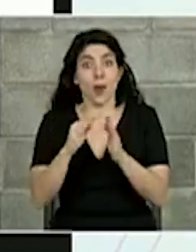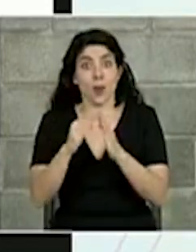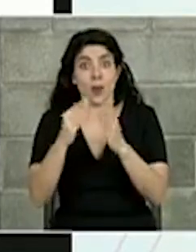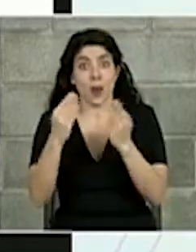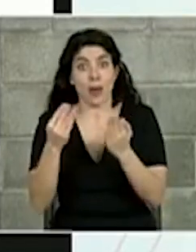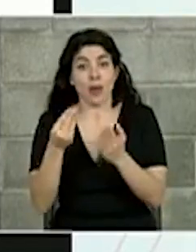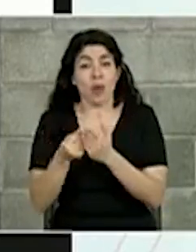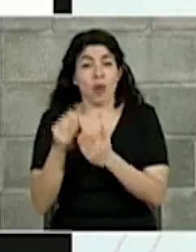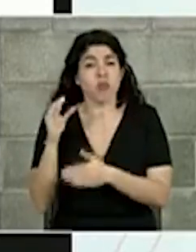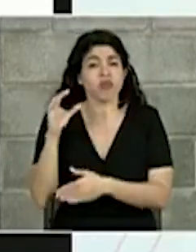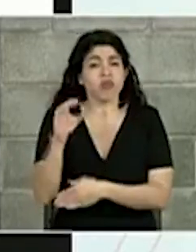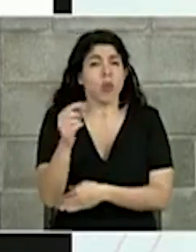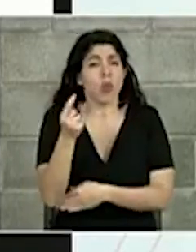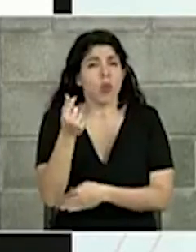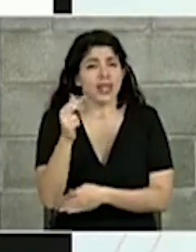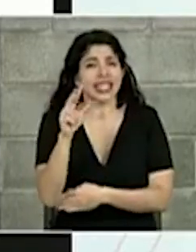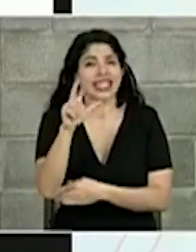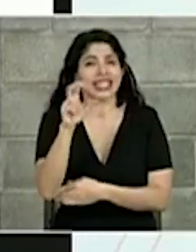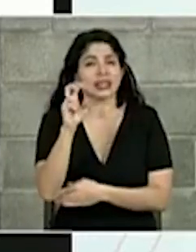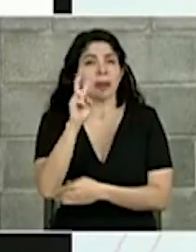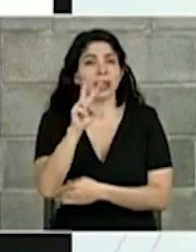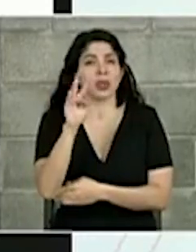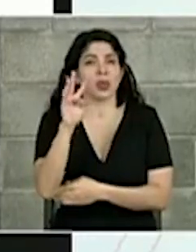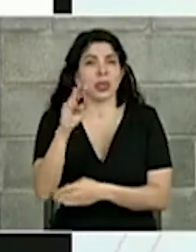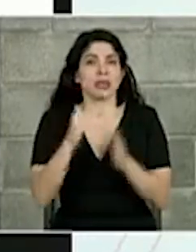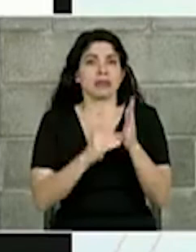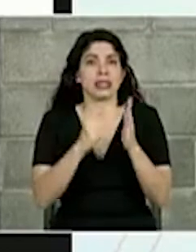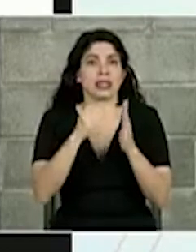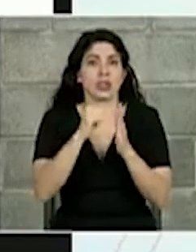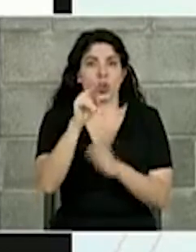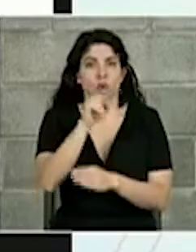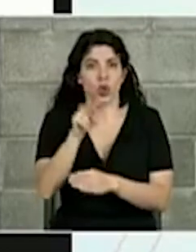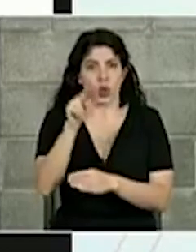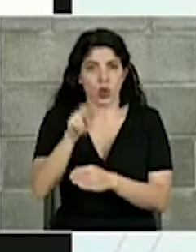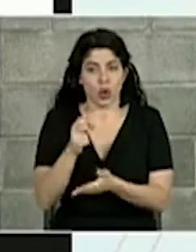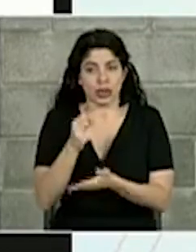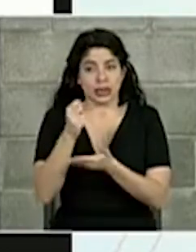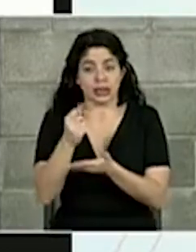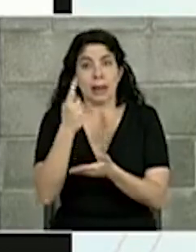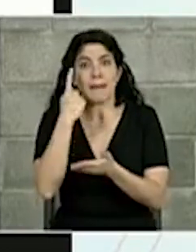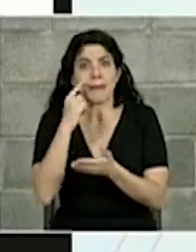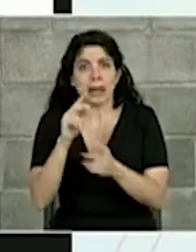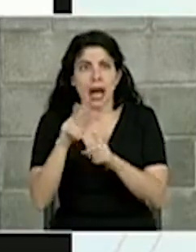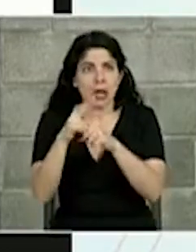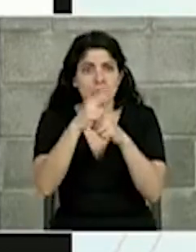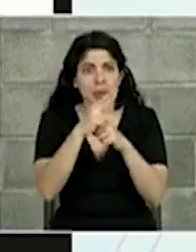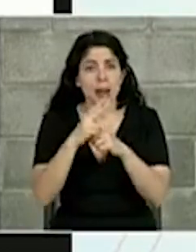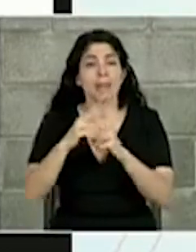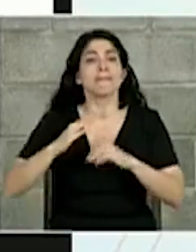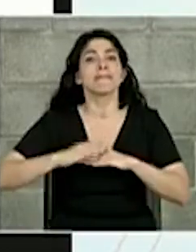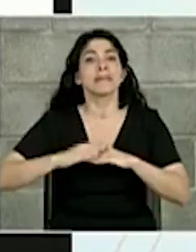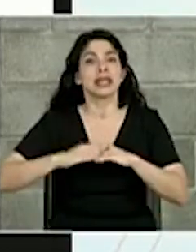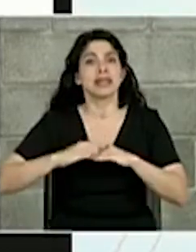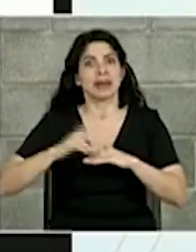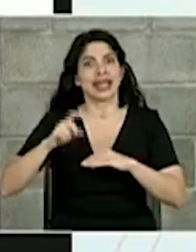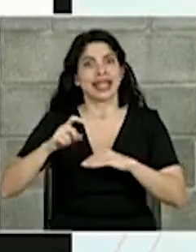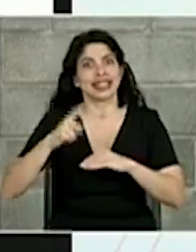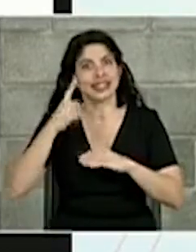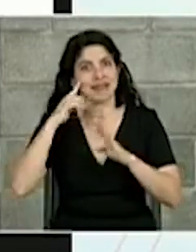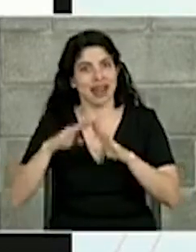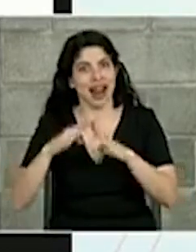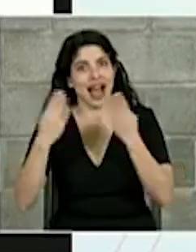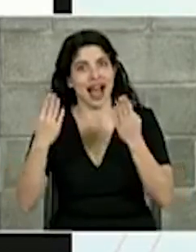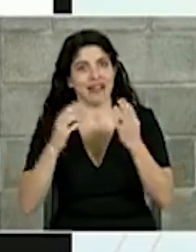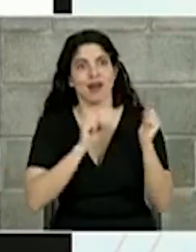una inversión inicial de 324 millones de colones para poder generar las condiciones mínimas habilitantes para poder